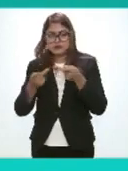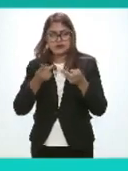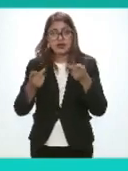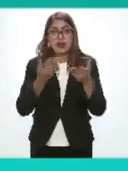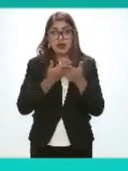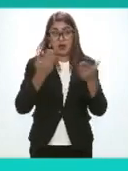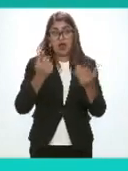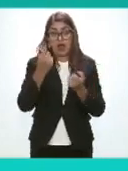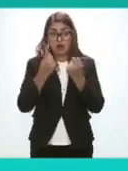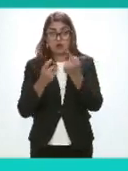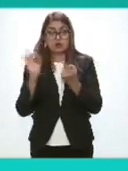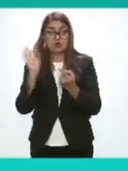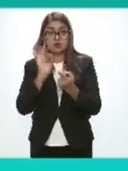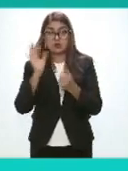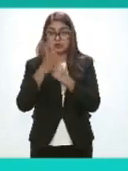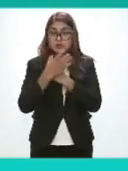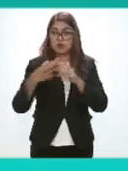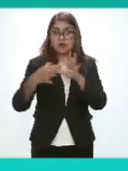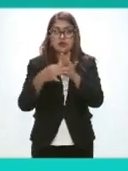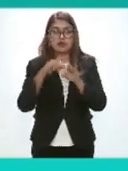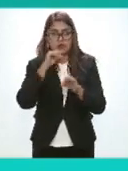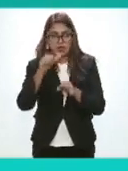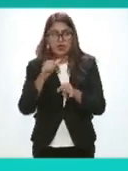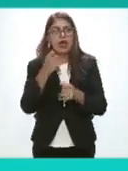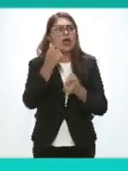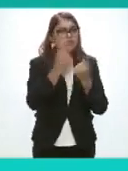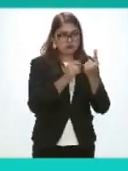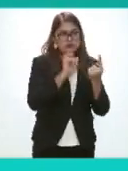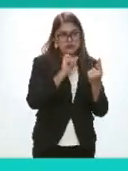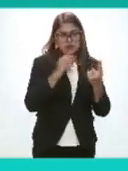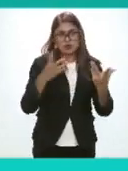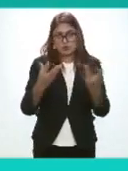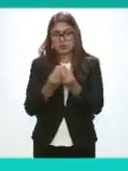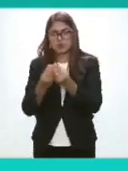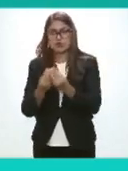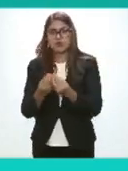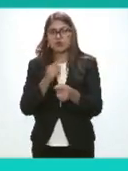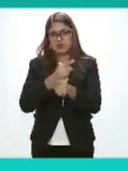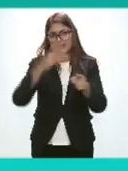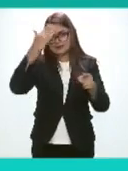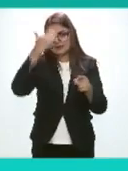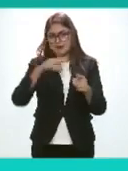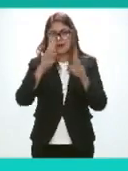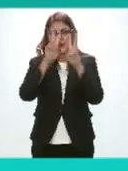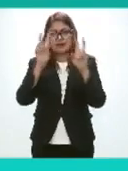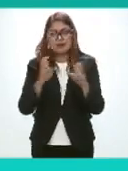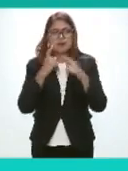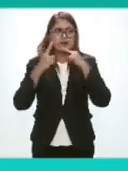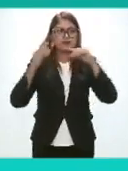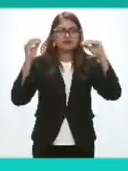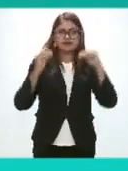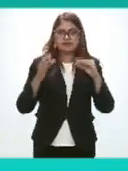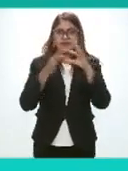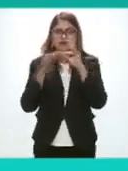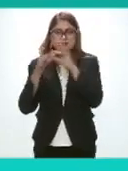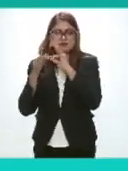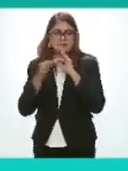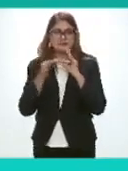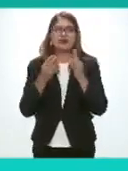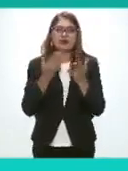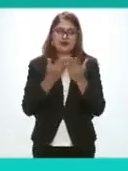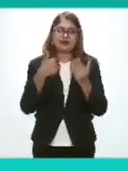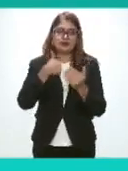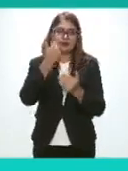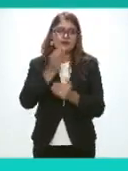Algunos que no están En ciertas comisiones Pero otros sí Pues se dan cuenta Ya conocen muy bien El tema Y felicitarlos También